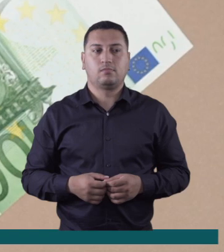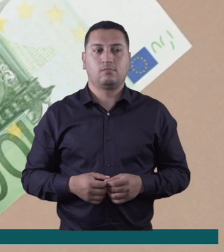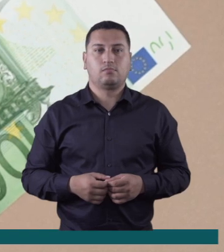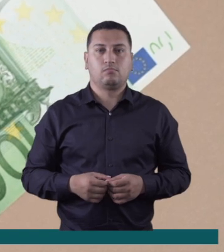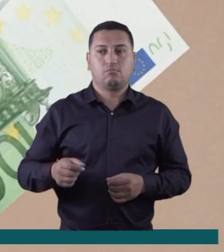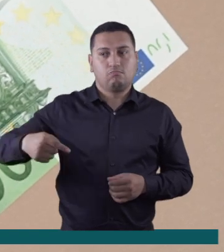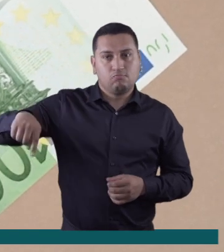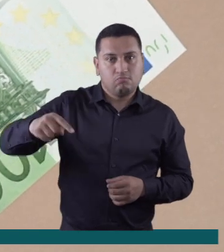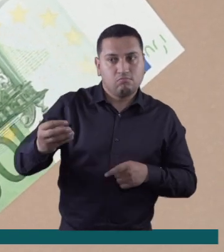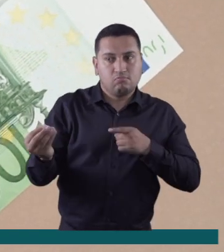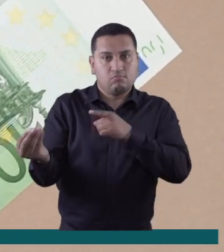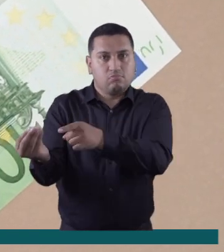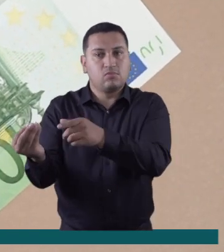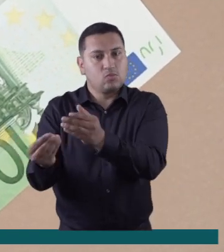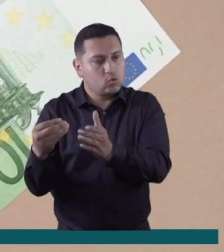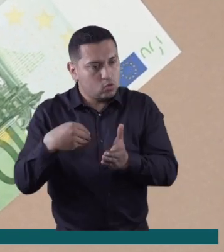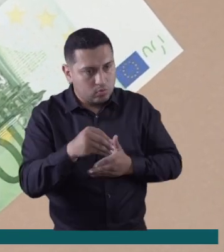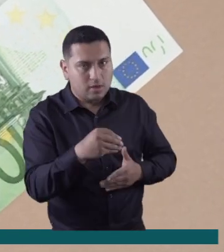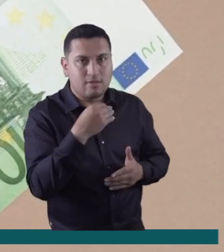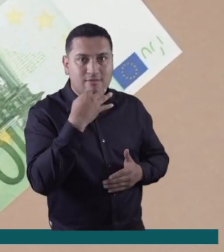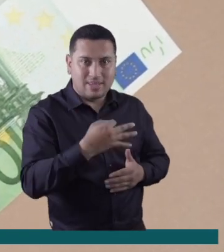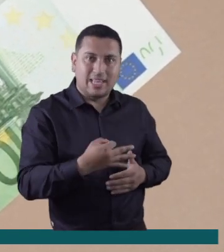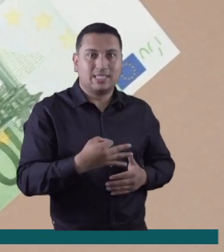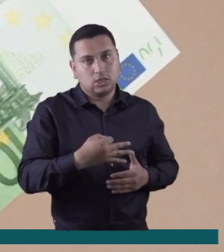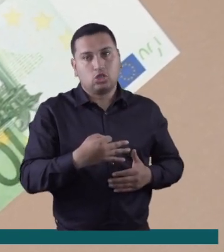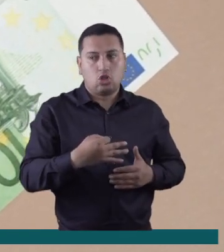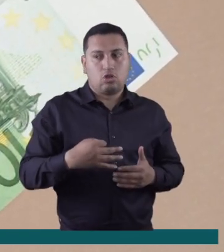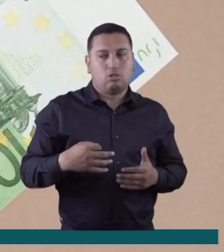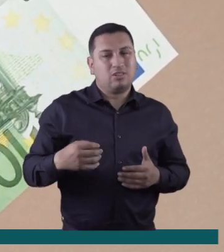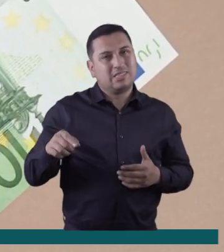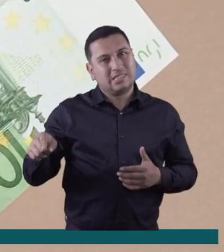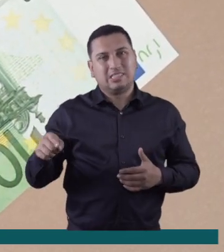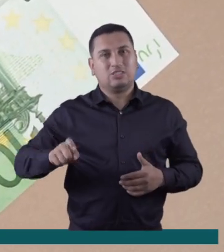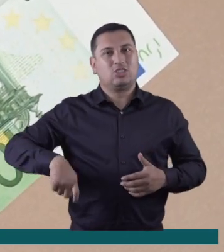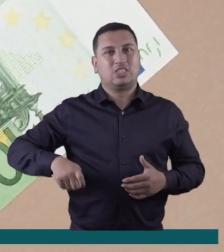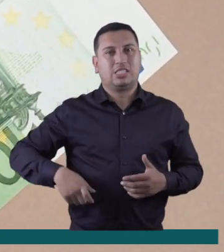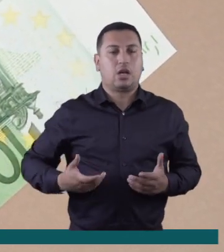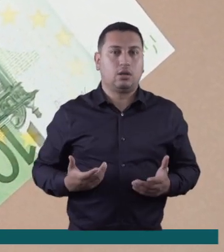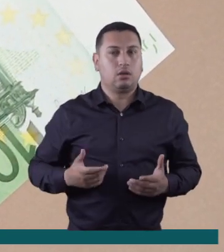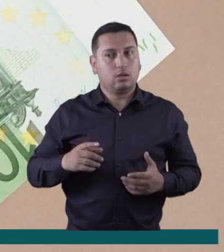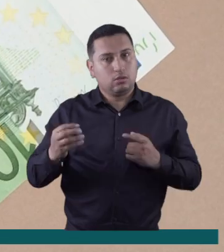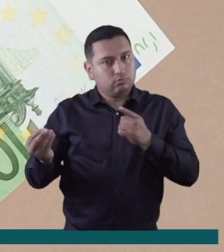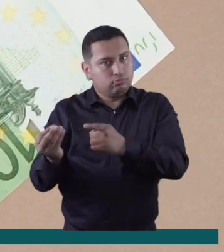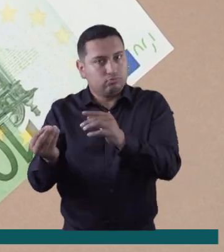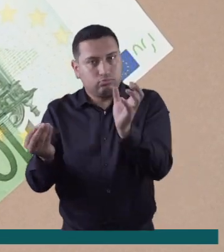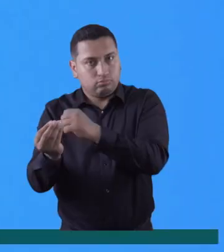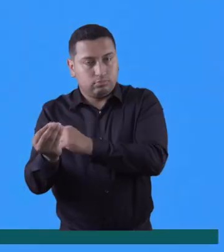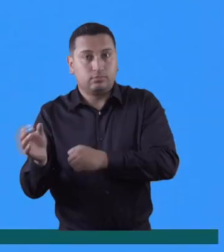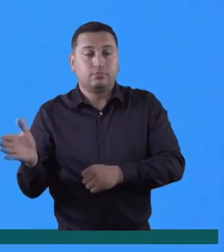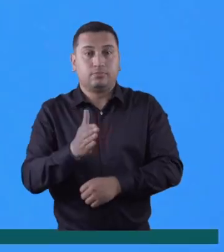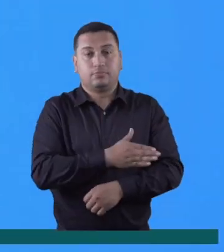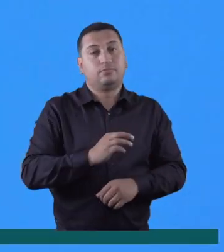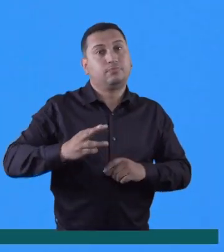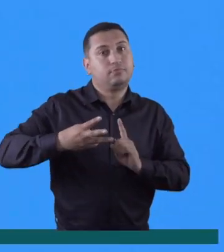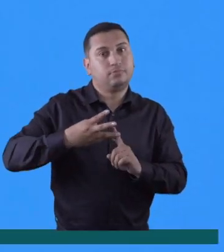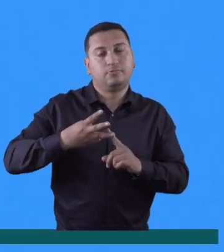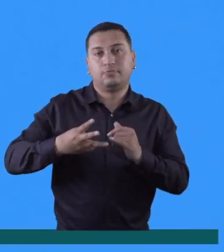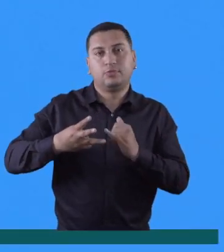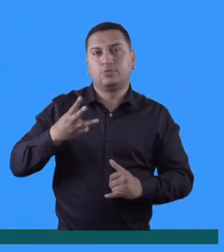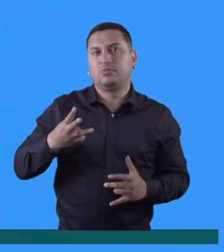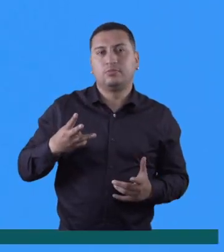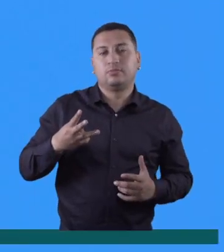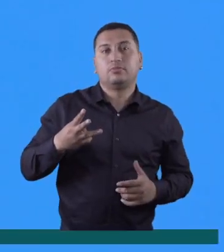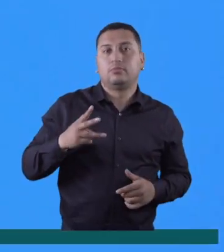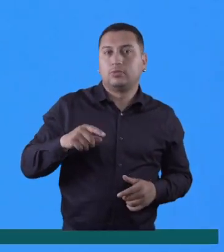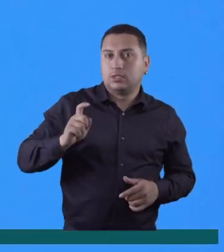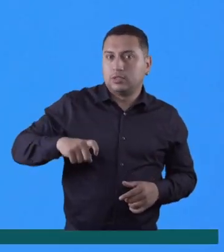llegar. Si de verdad van a comprar nuestro producto, si la gente está buscando eso en este momento. Y tercero que todo, y no menos importante,